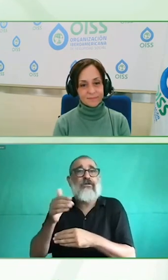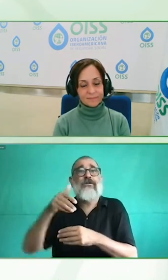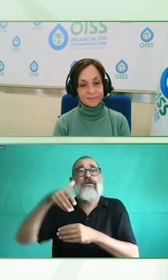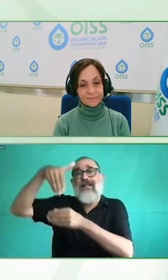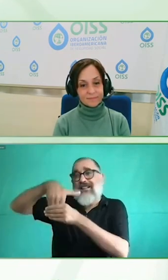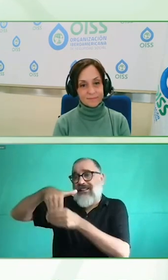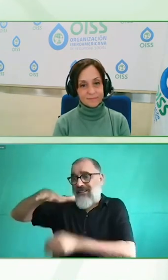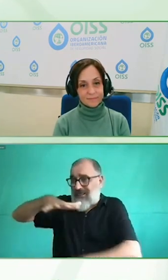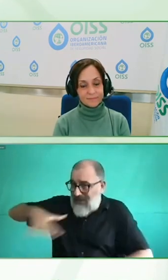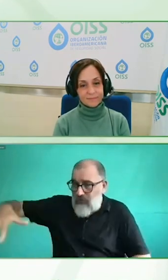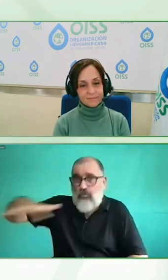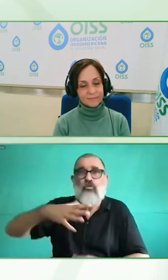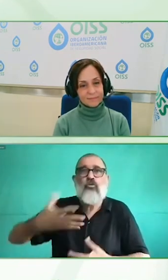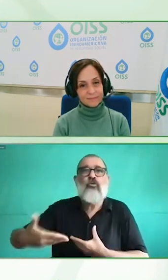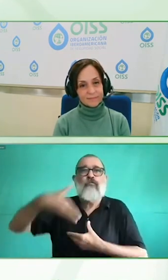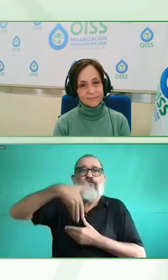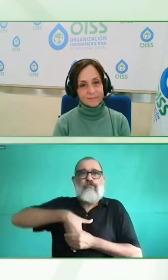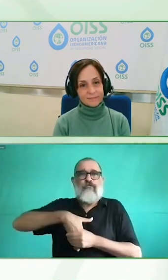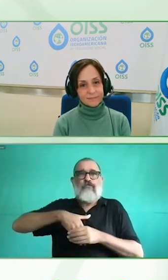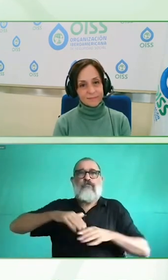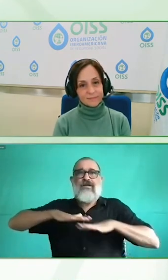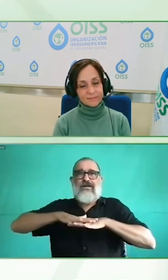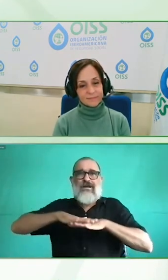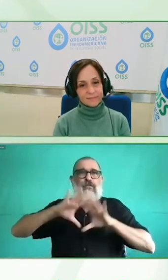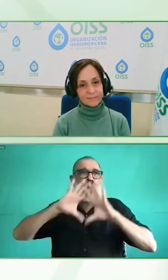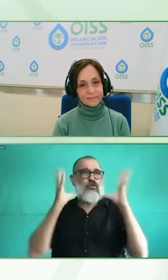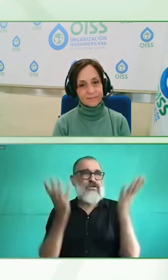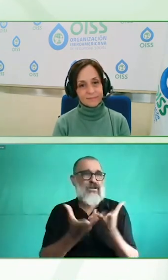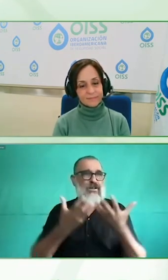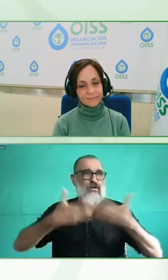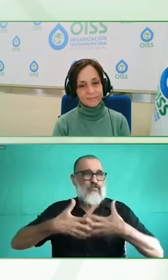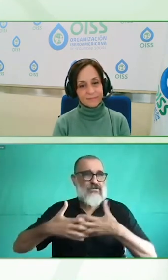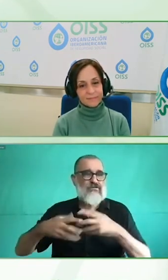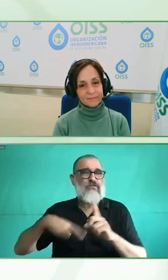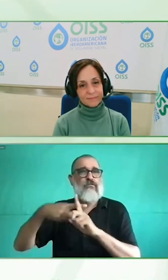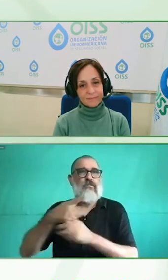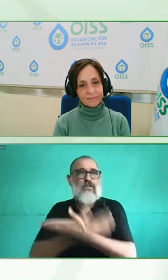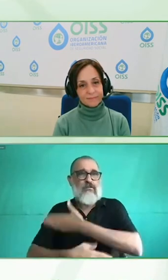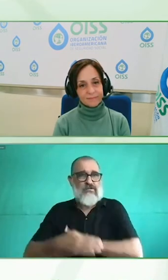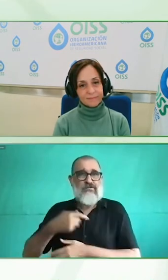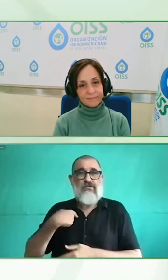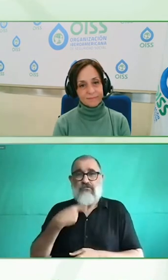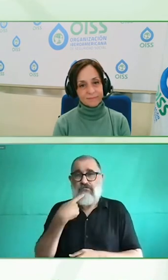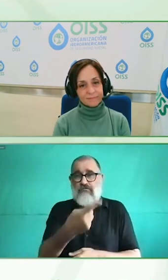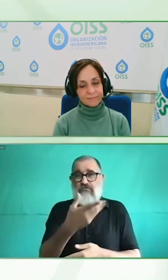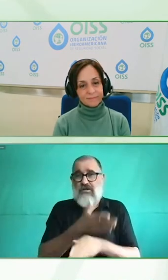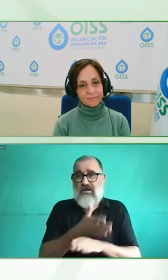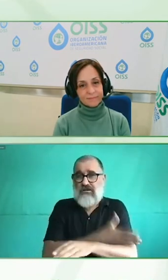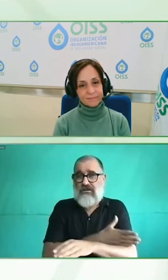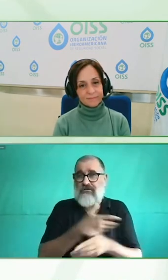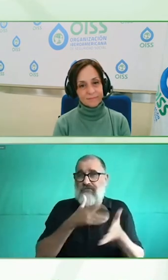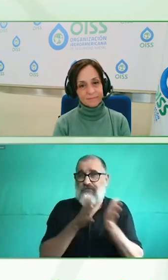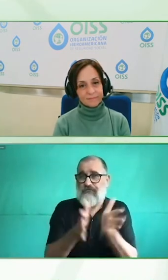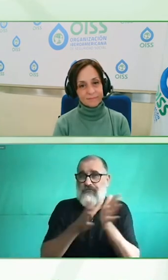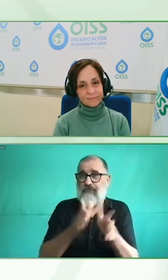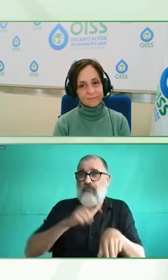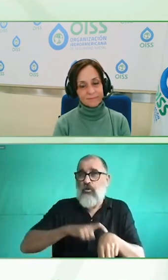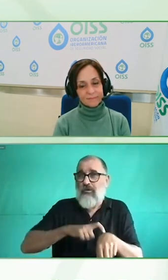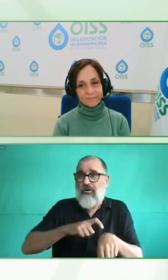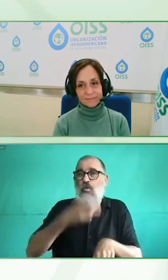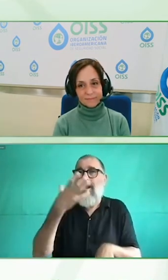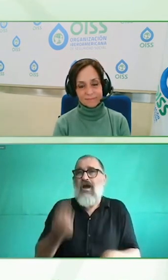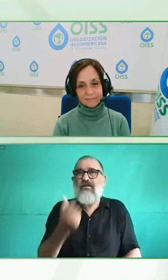como mencioné tenemos por el momento 36 empresas multinacionales en la red y